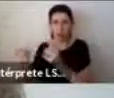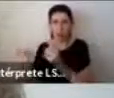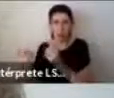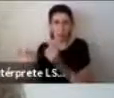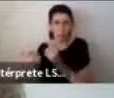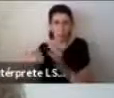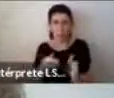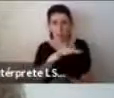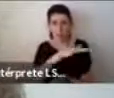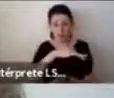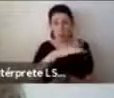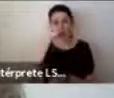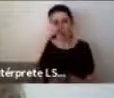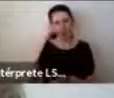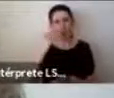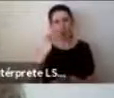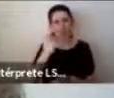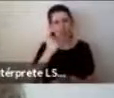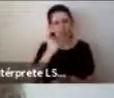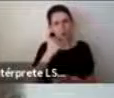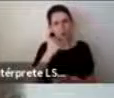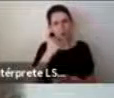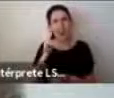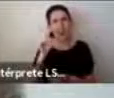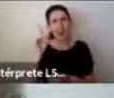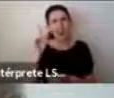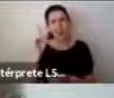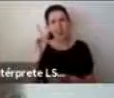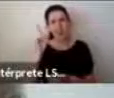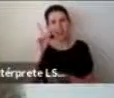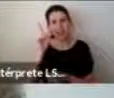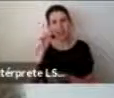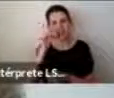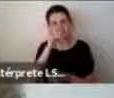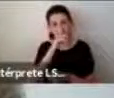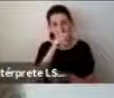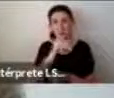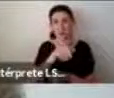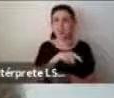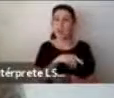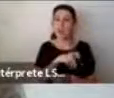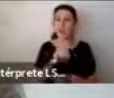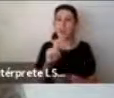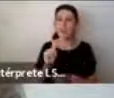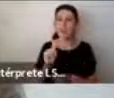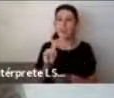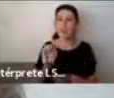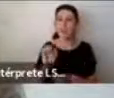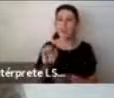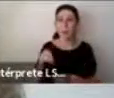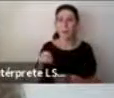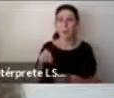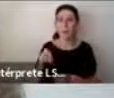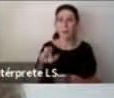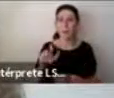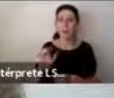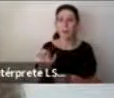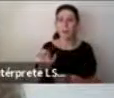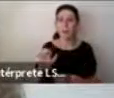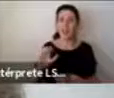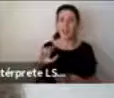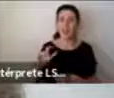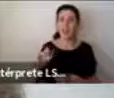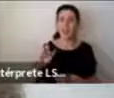para eso me gustaría citar a Temple Grandin, que no sé si la conocen. Ella es zoologa, etóloga y aparte es profesora universitaria.